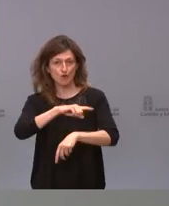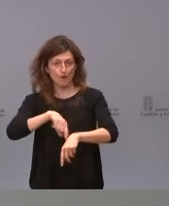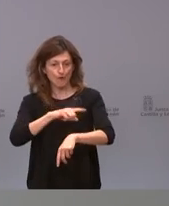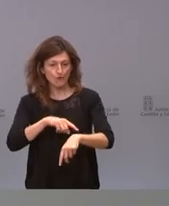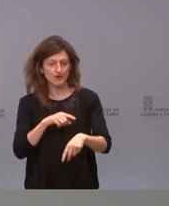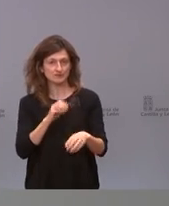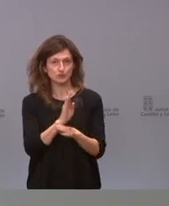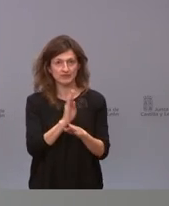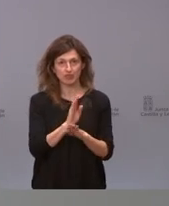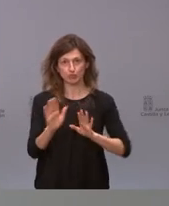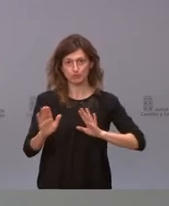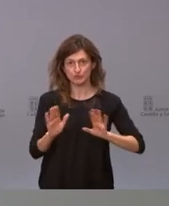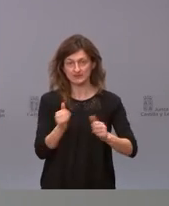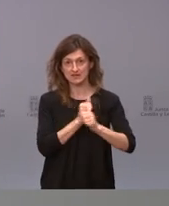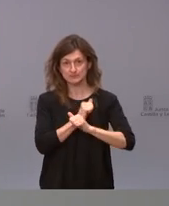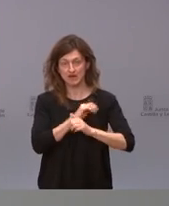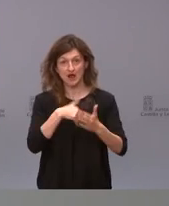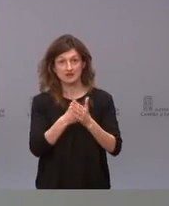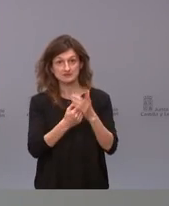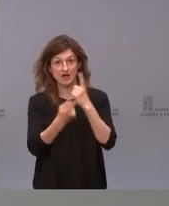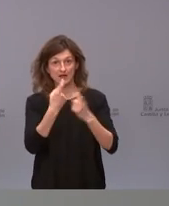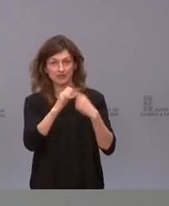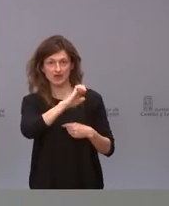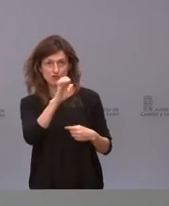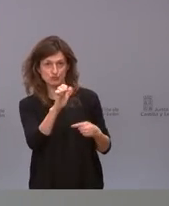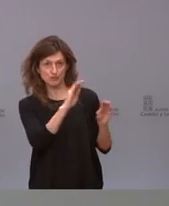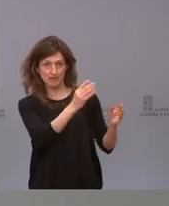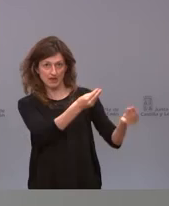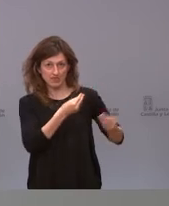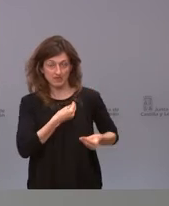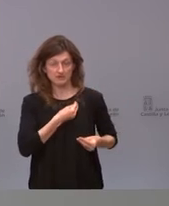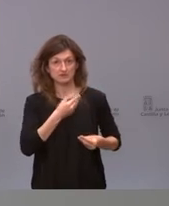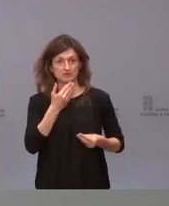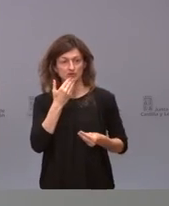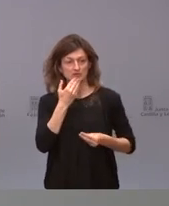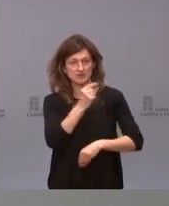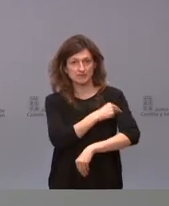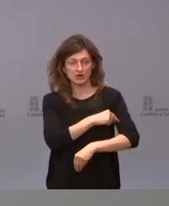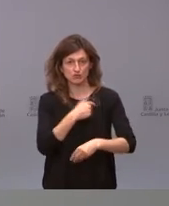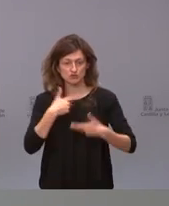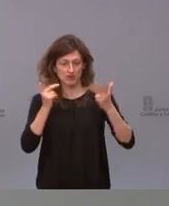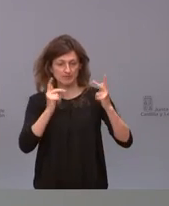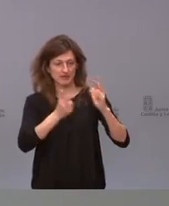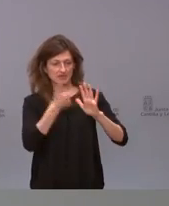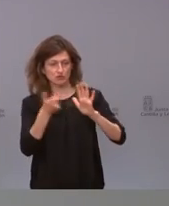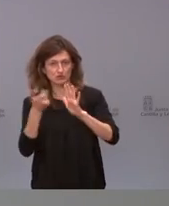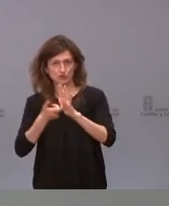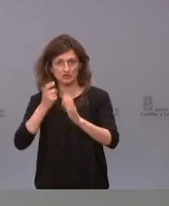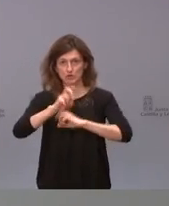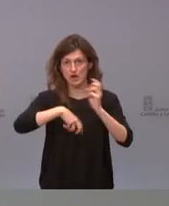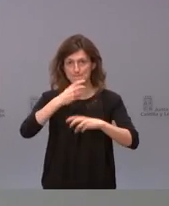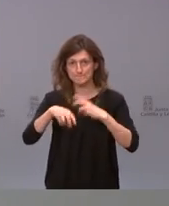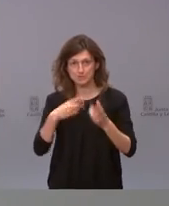ser prudentes y esperar la estrategia de romper hubiera sido pues yo ya quito estas vacunas lo hago de esta manera cambio las